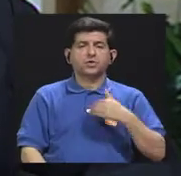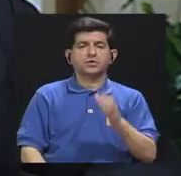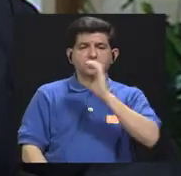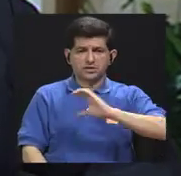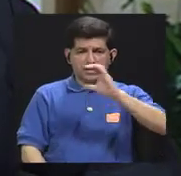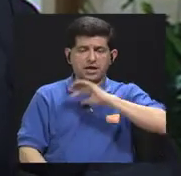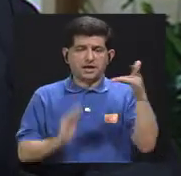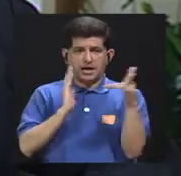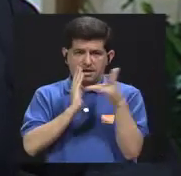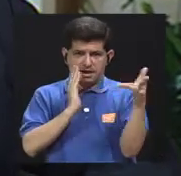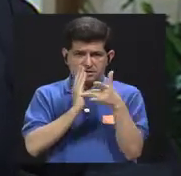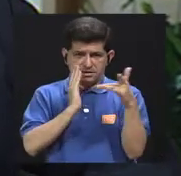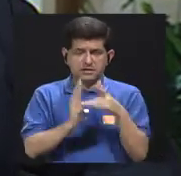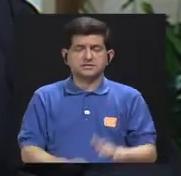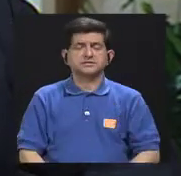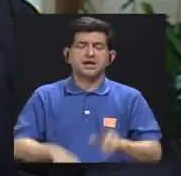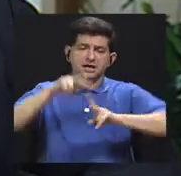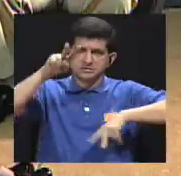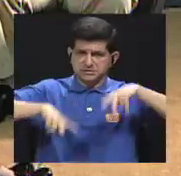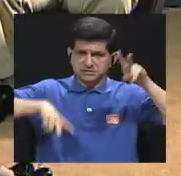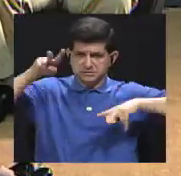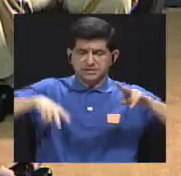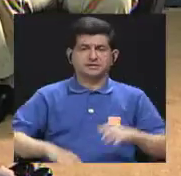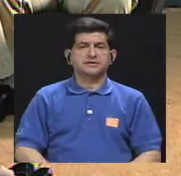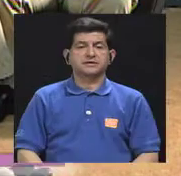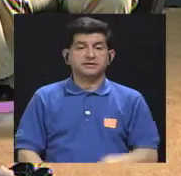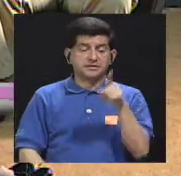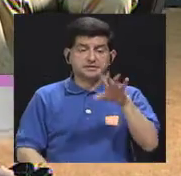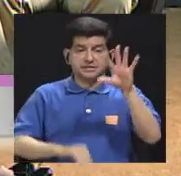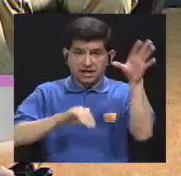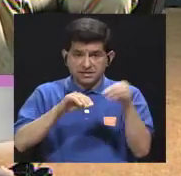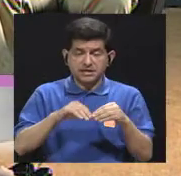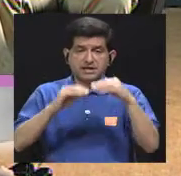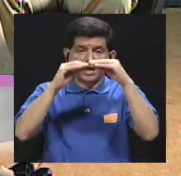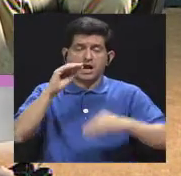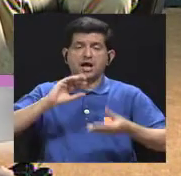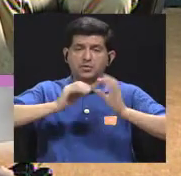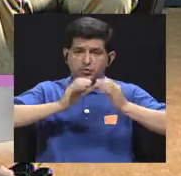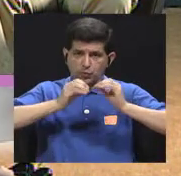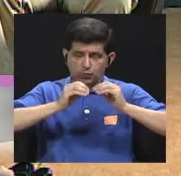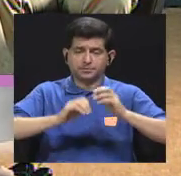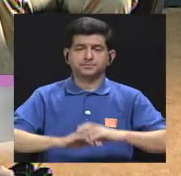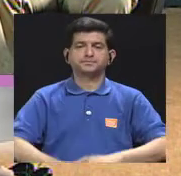propiedades tecnológicas que son muy variadas, y ahí se agregan en menor cantidad.